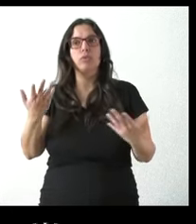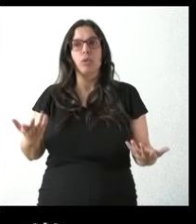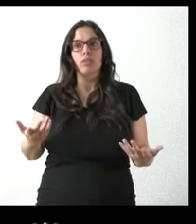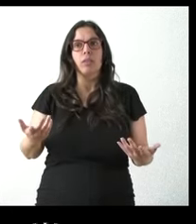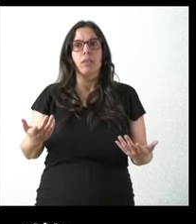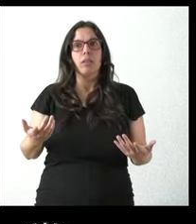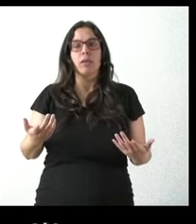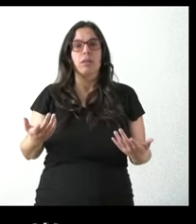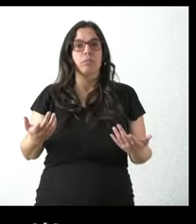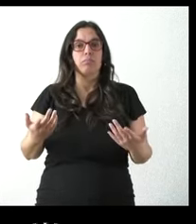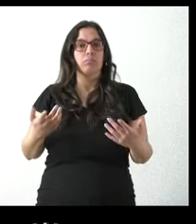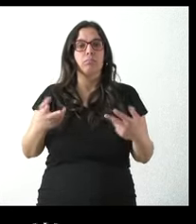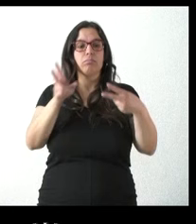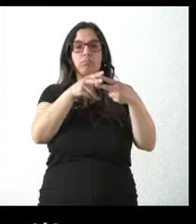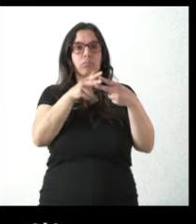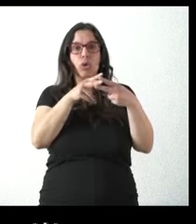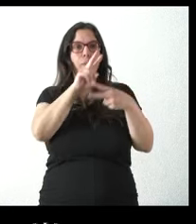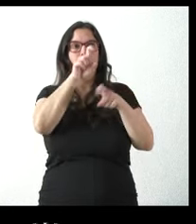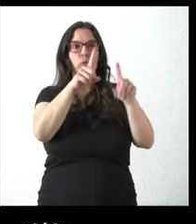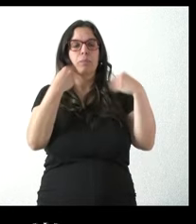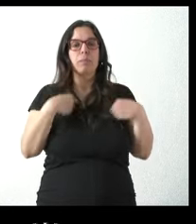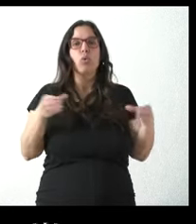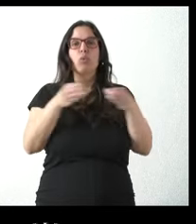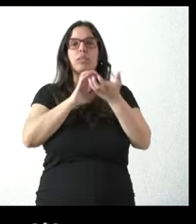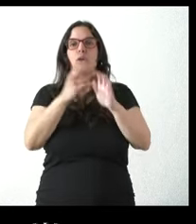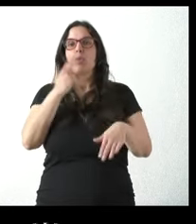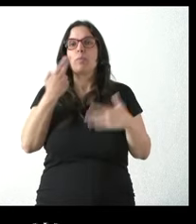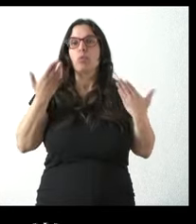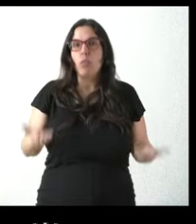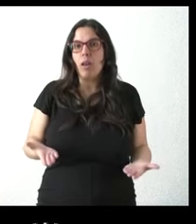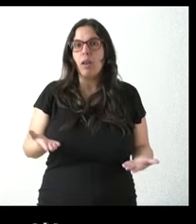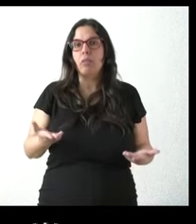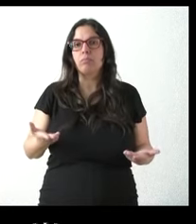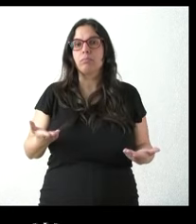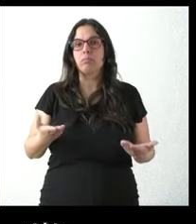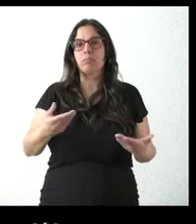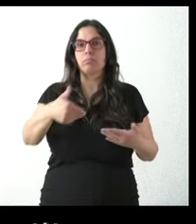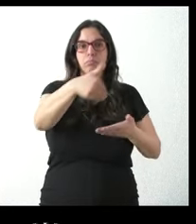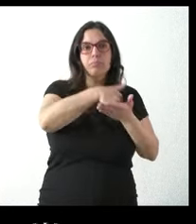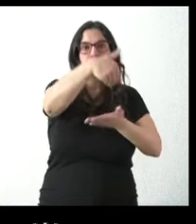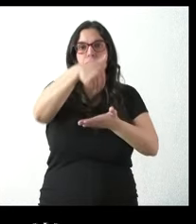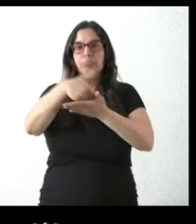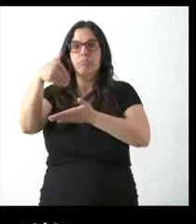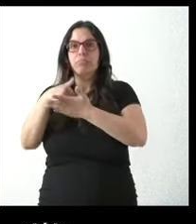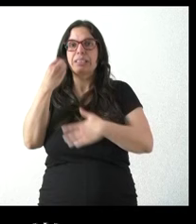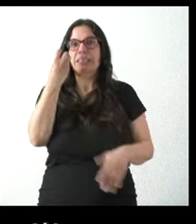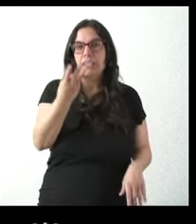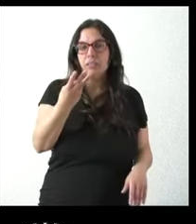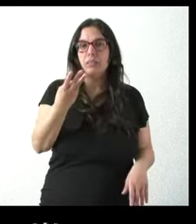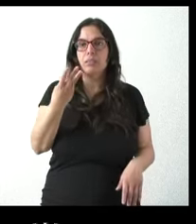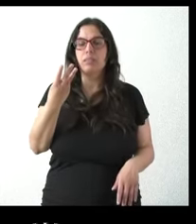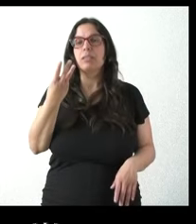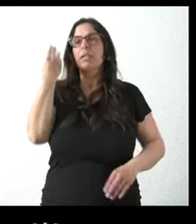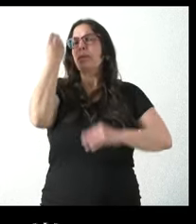con respecto a los dos temas cuál es el compromiso de la Junta de Castilla y León con estos tres asuntos si se baraja